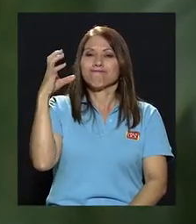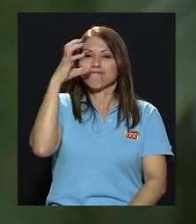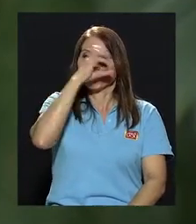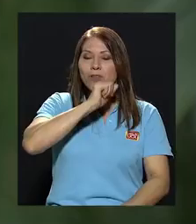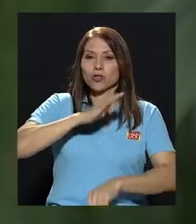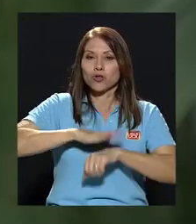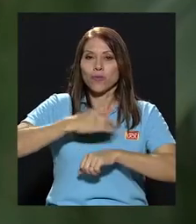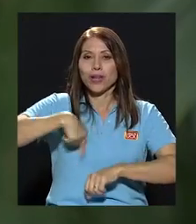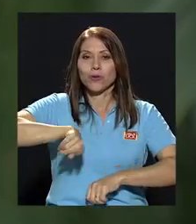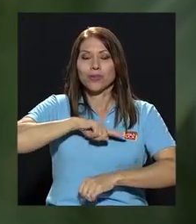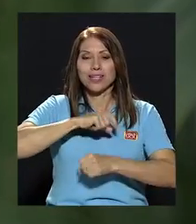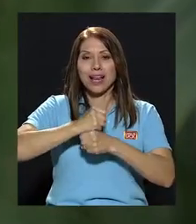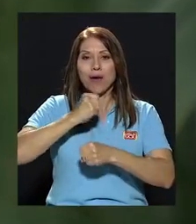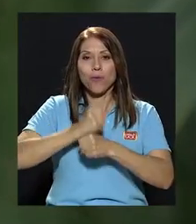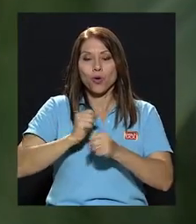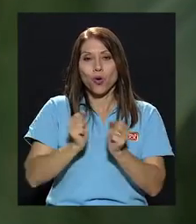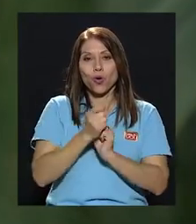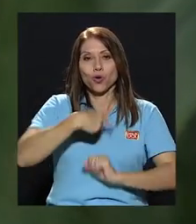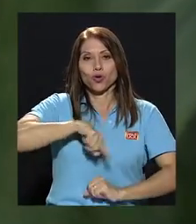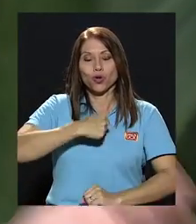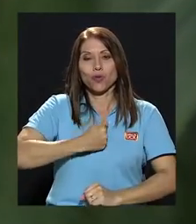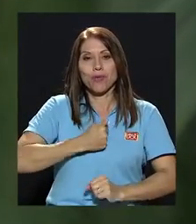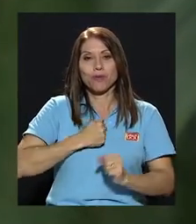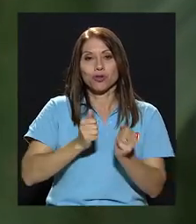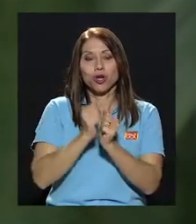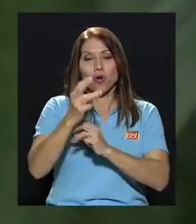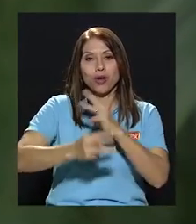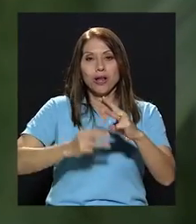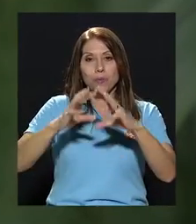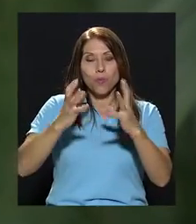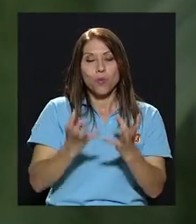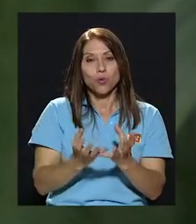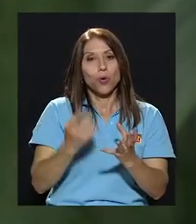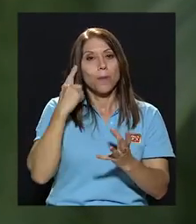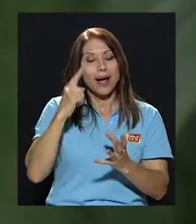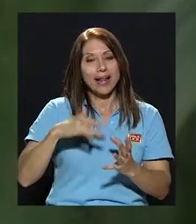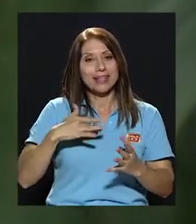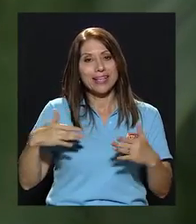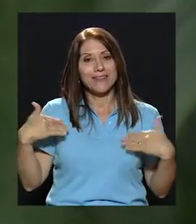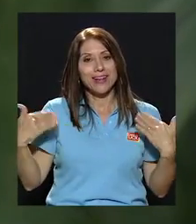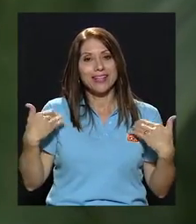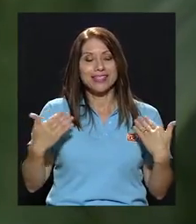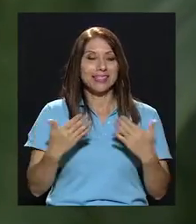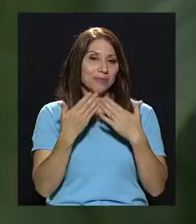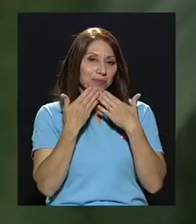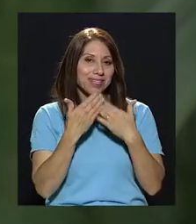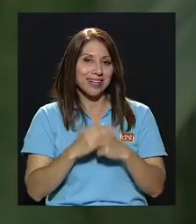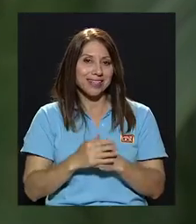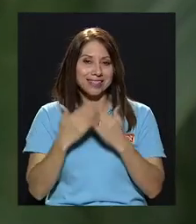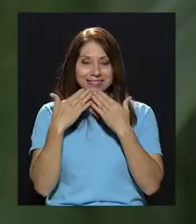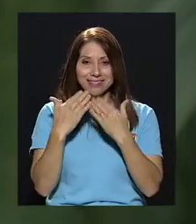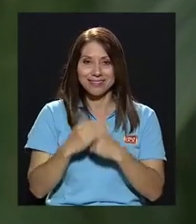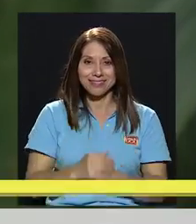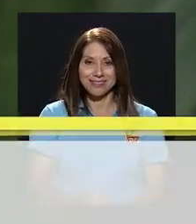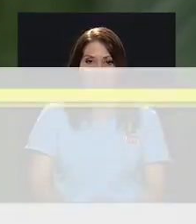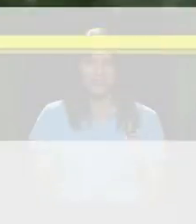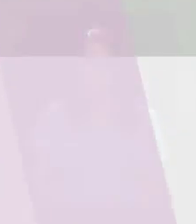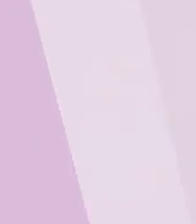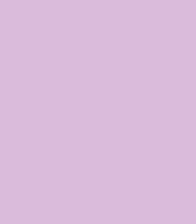de nuestra labor, labor con nosotros mismos y con el mundo para de verdad ser felices. Muchas gracias. Gracias.